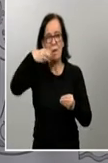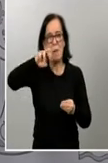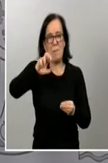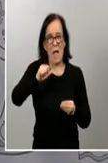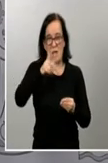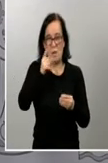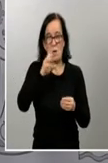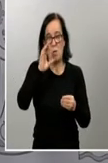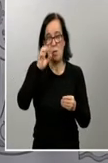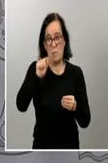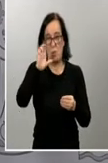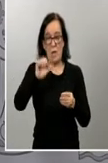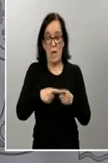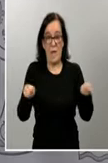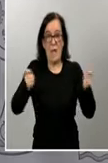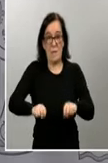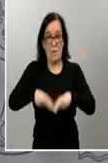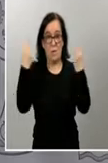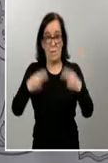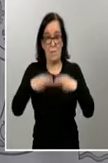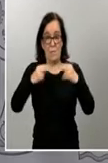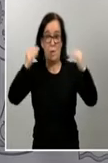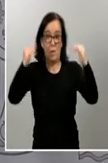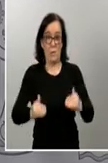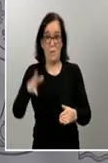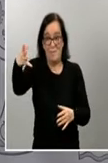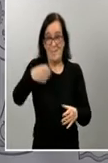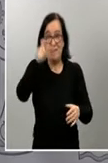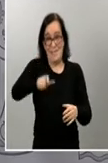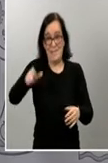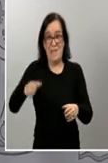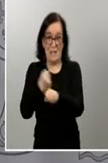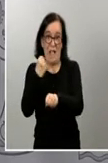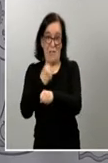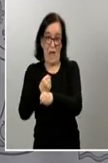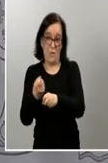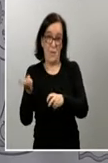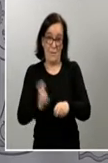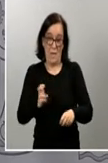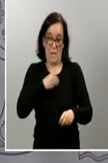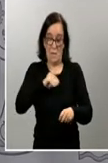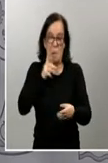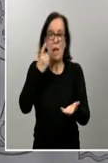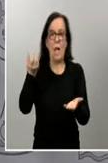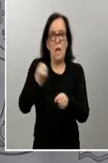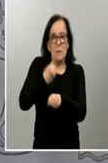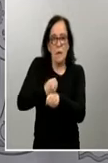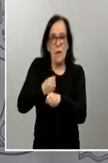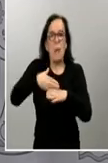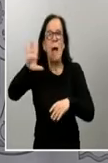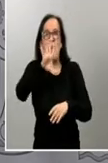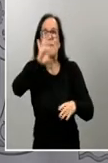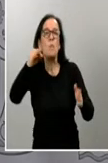Onuba.es. El cierre de fronteras ha supuesto una merma sustancial de la mano de obra que anualmente llega a España para trabajar como jornaleros. Más de